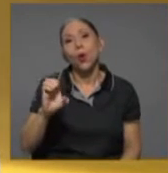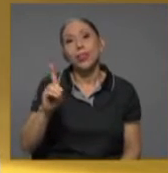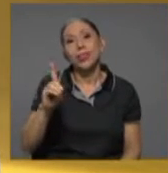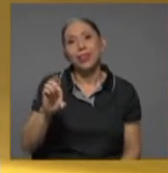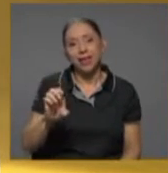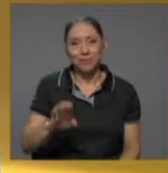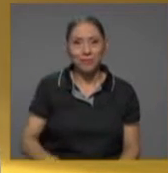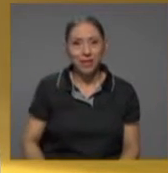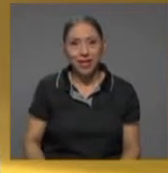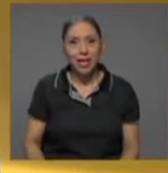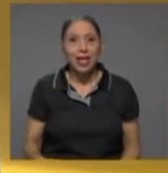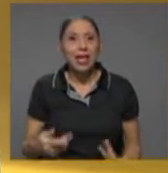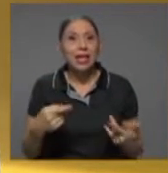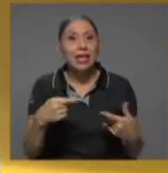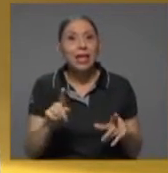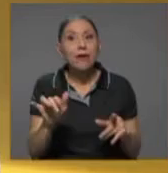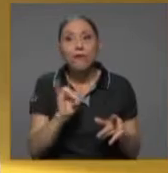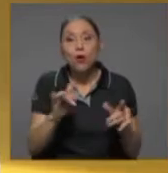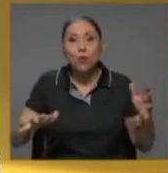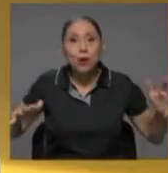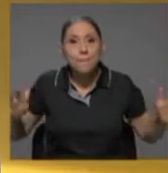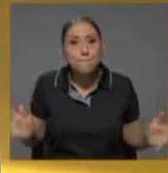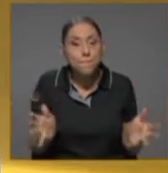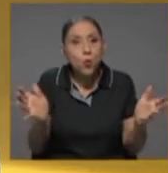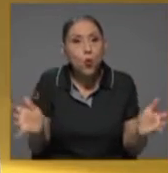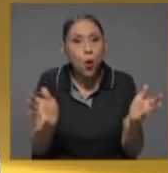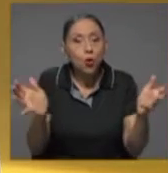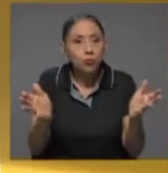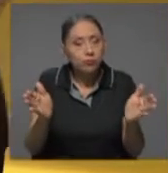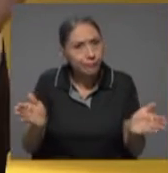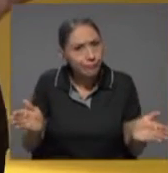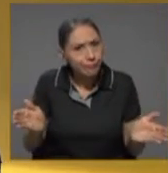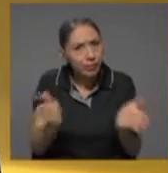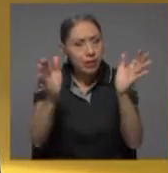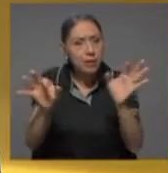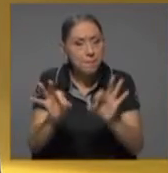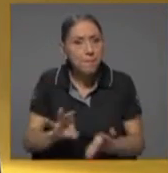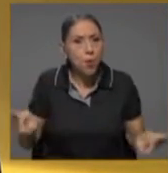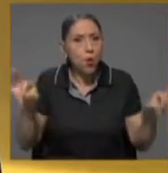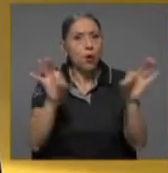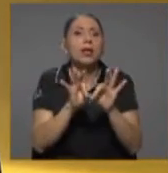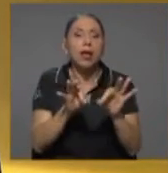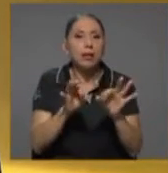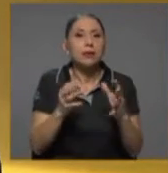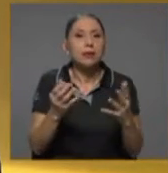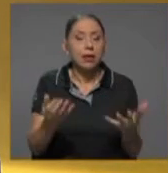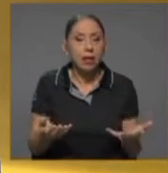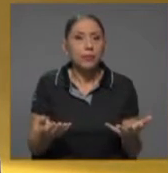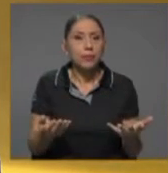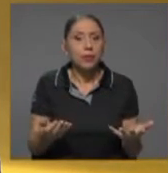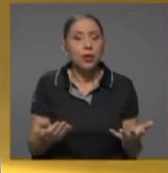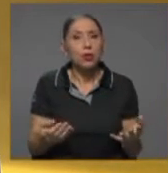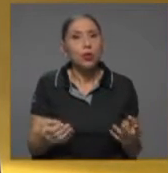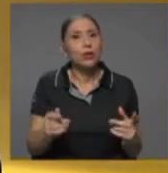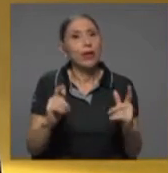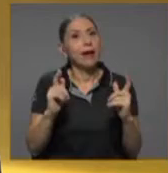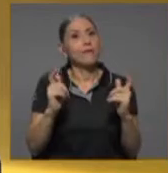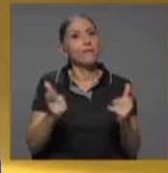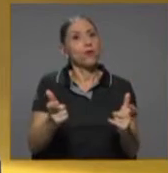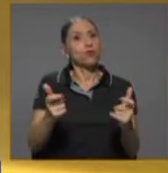importante donde afortunadamente